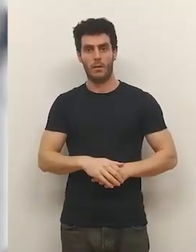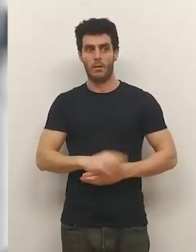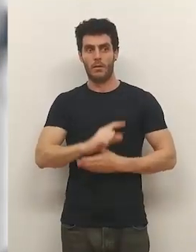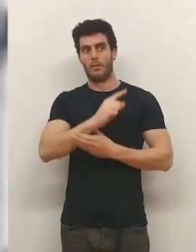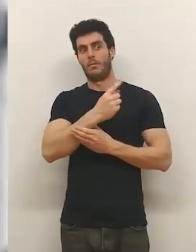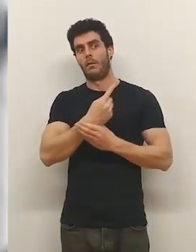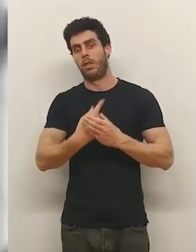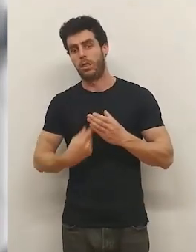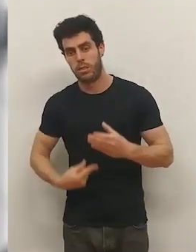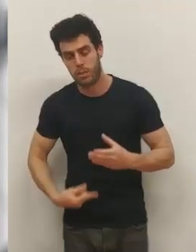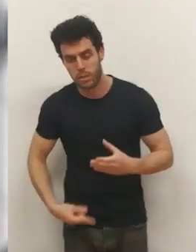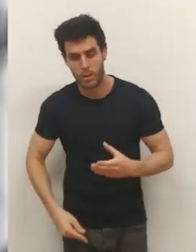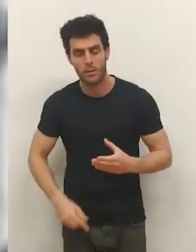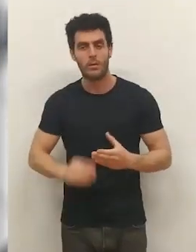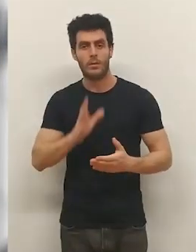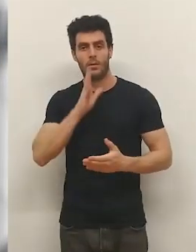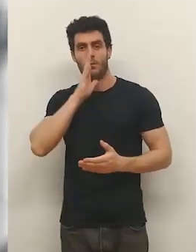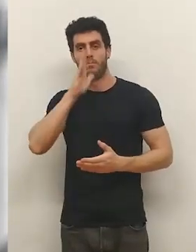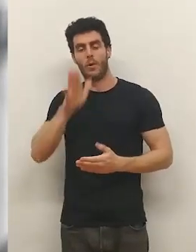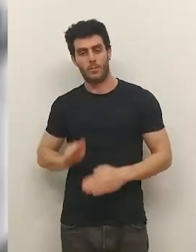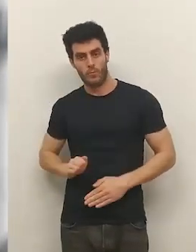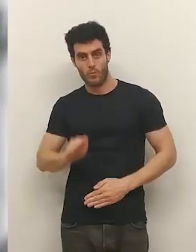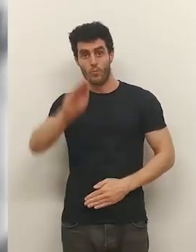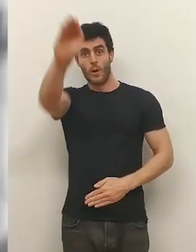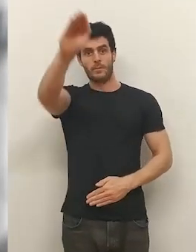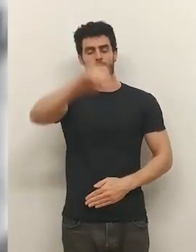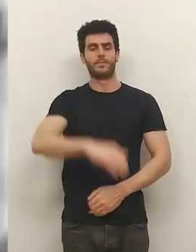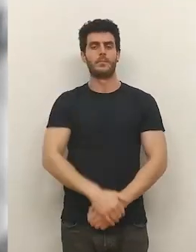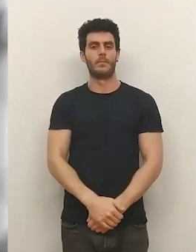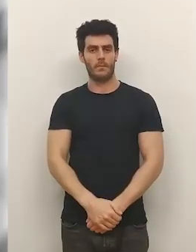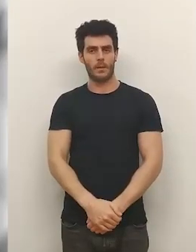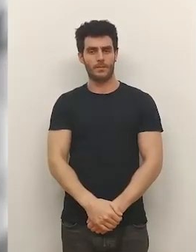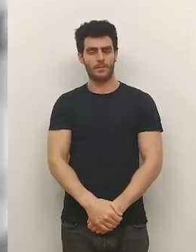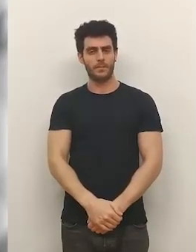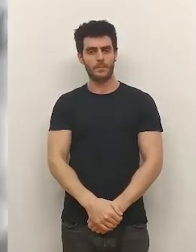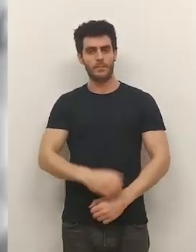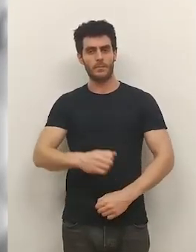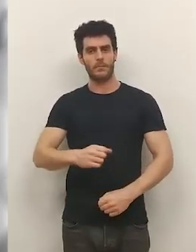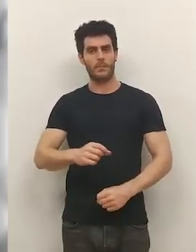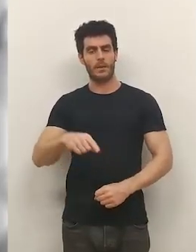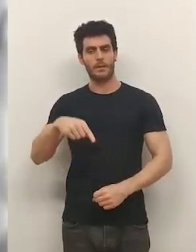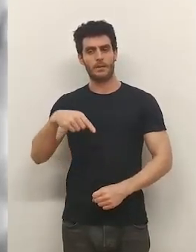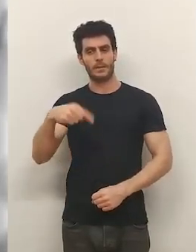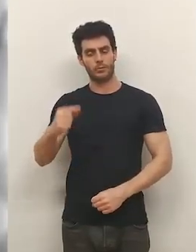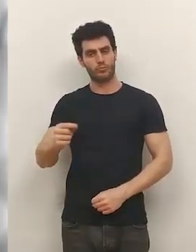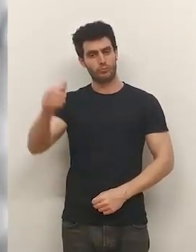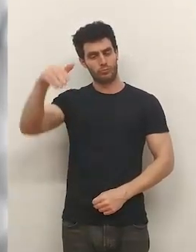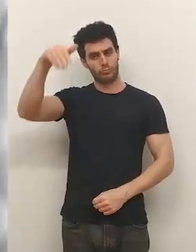un poco exhaustos por ese desnivel tan repentino. Se corona la calavera,